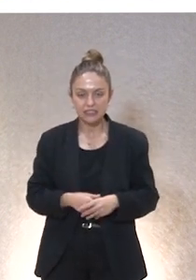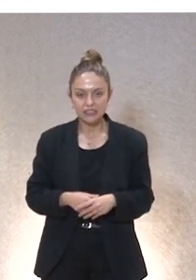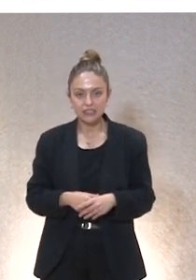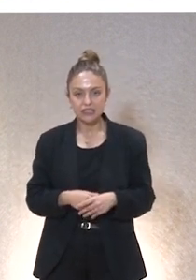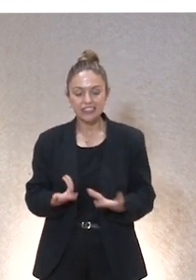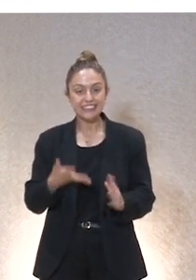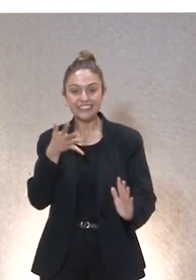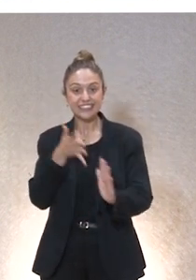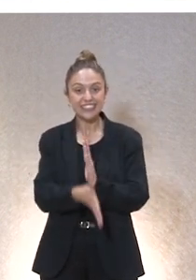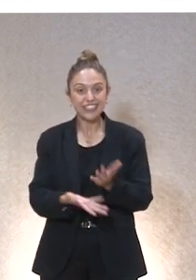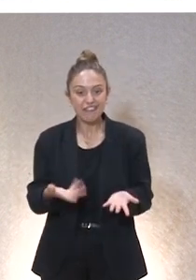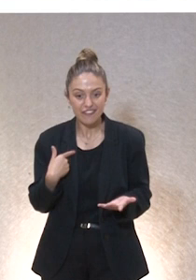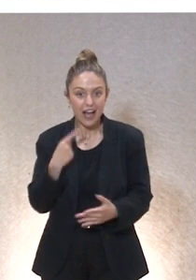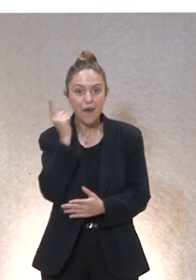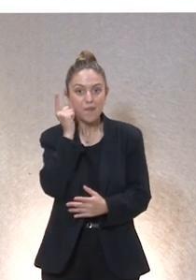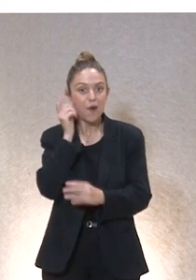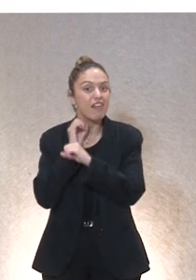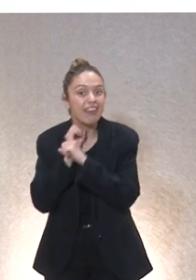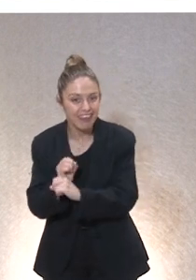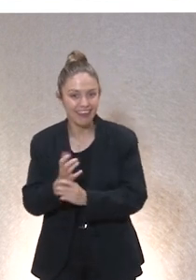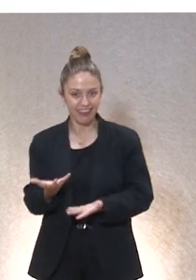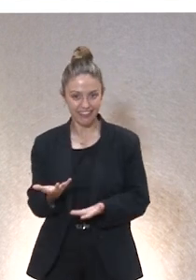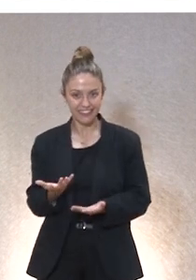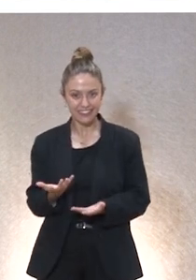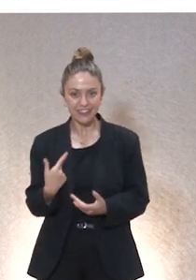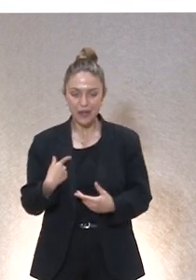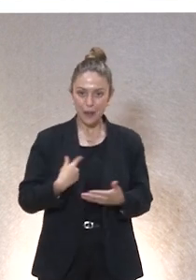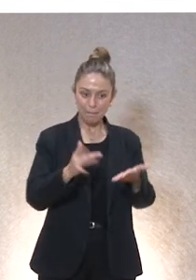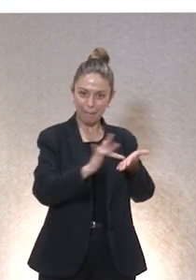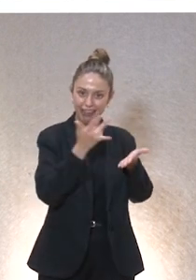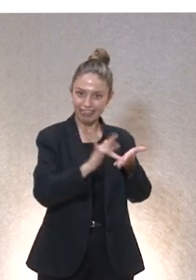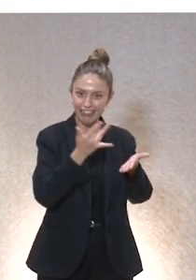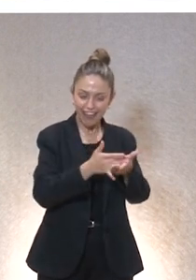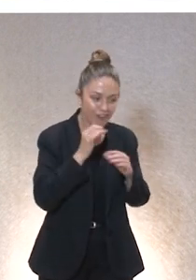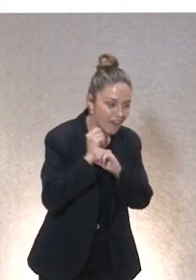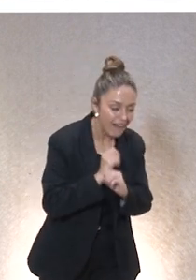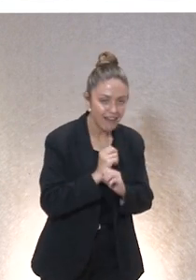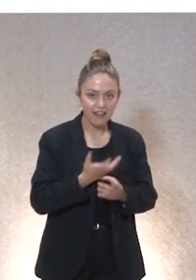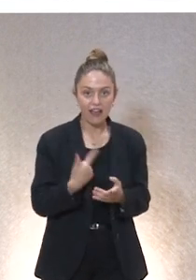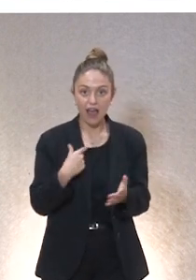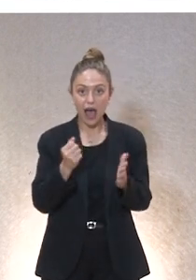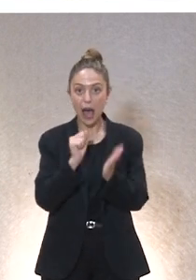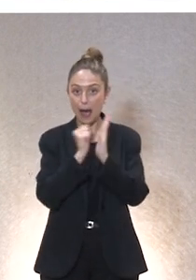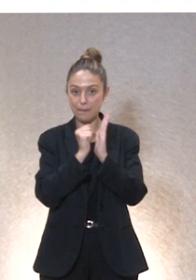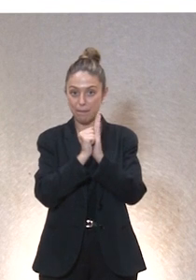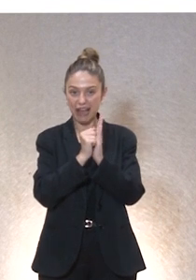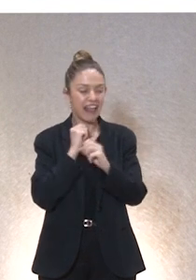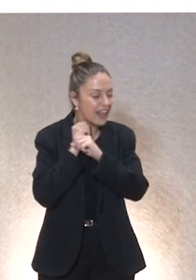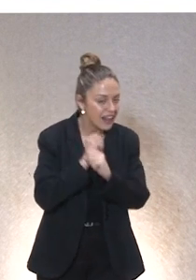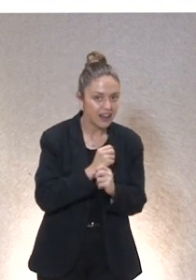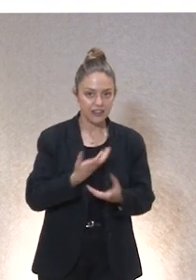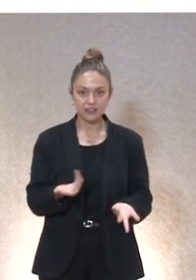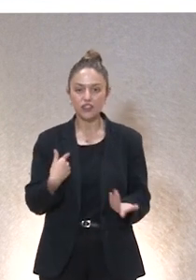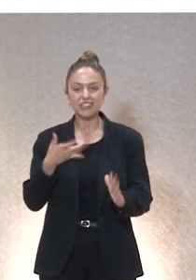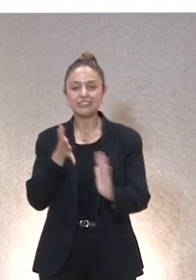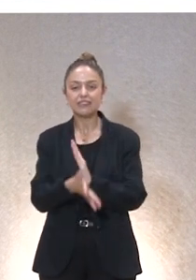eso significa que somos esclavos del móvil, por supuesto, esclavos de las pantallas, esclavos de este tipo de aplicaciones y fíjense lo que